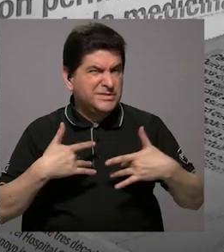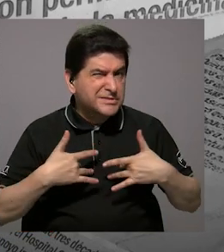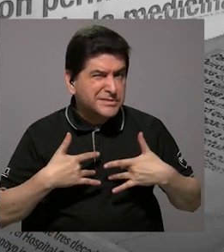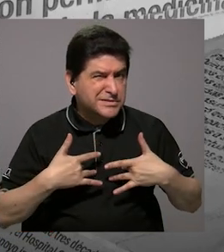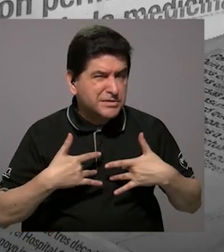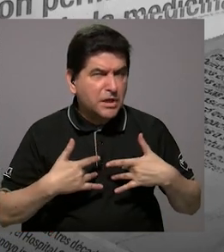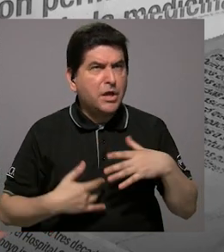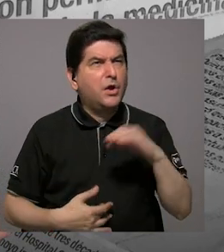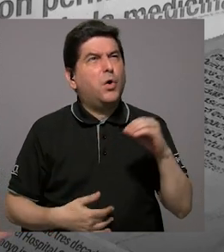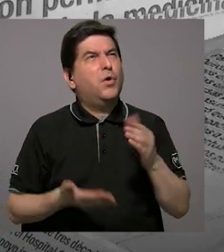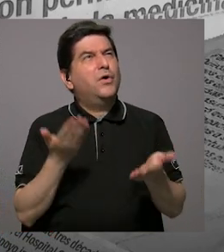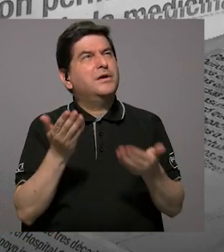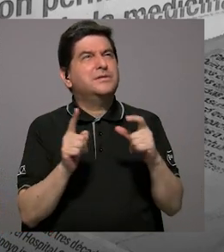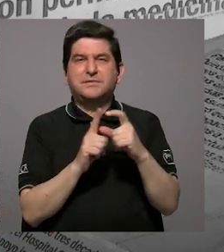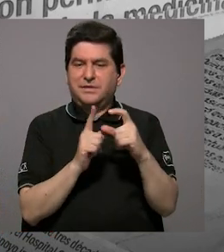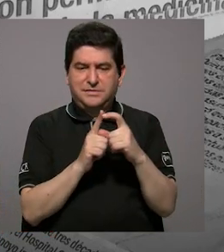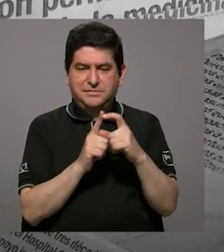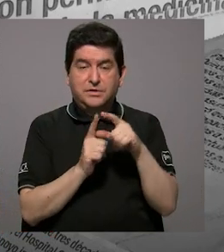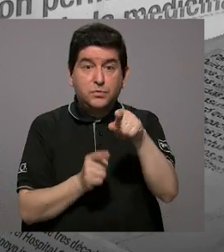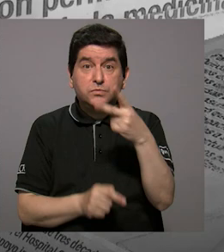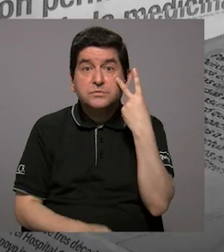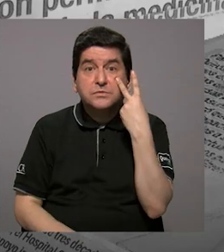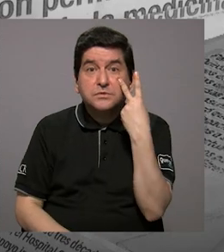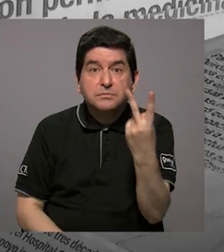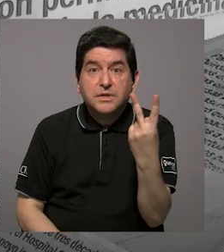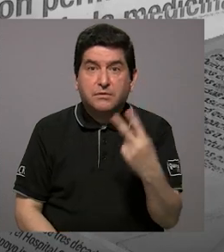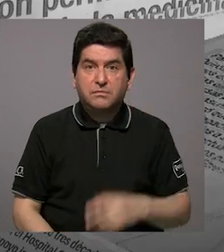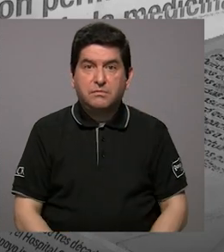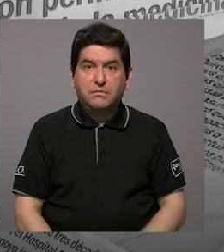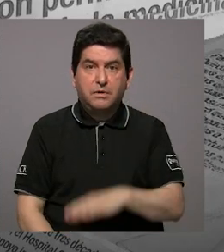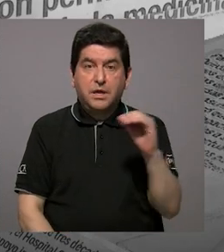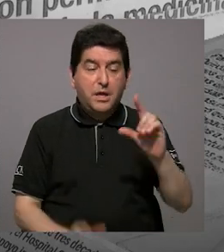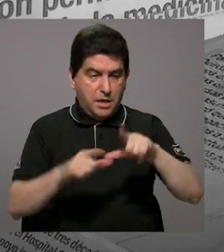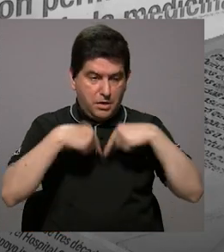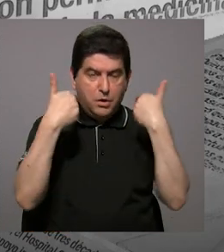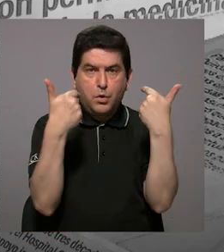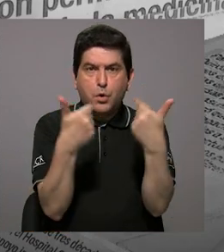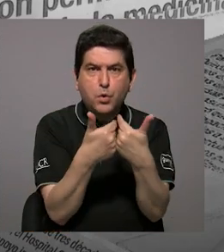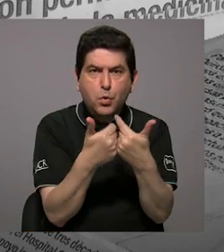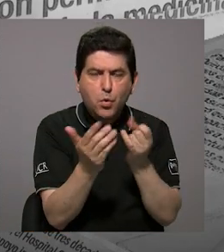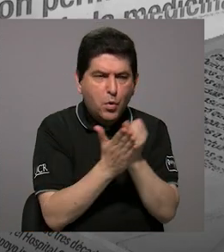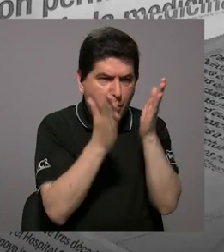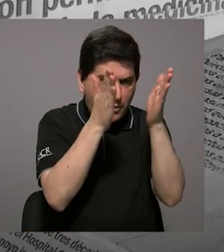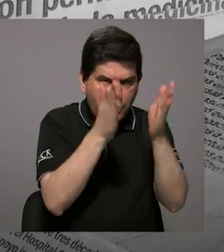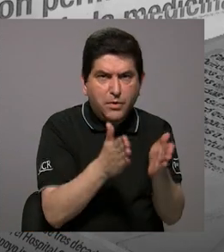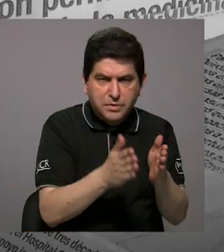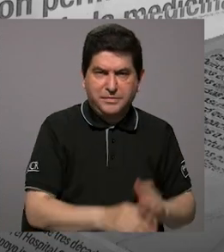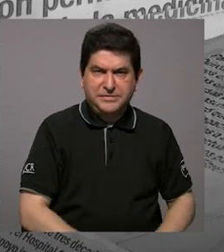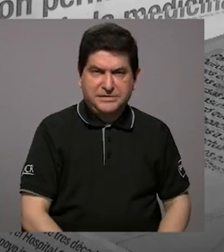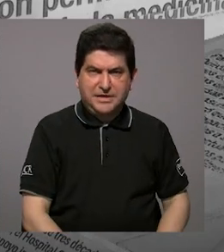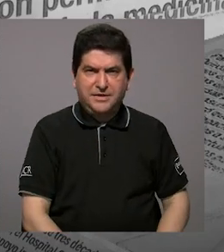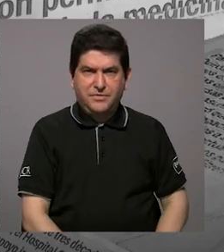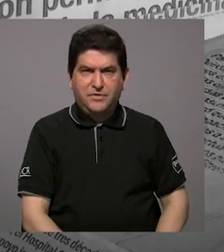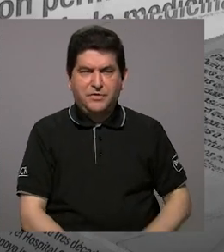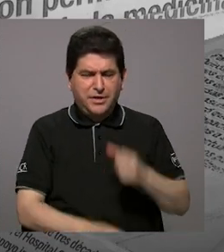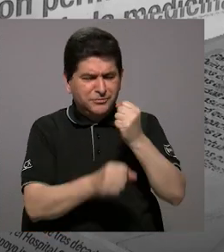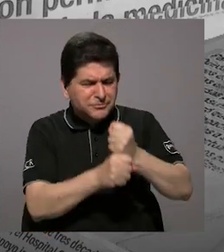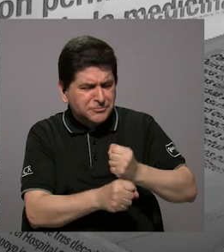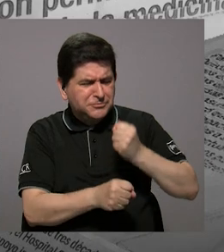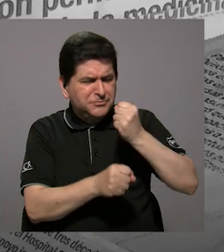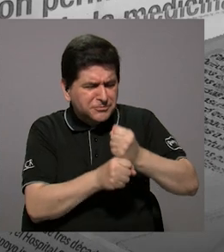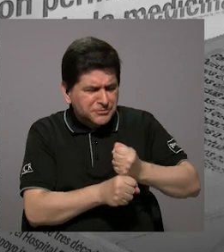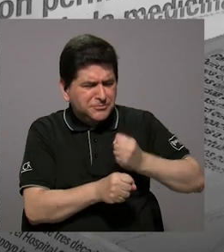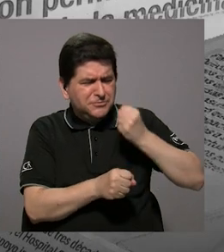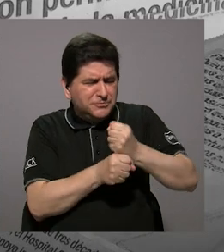usted, o más que sintió, cómo vio usted y el grupo de investigadores que han